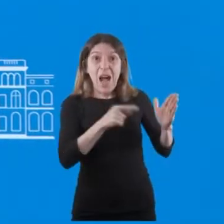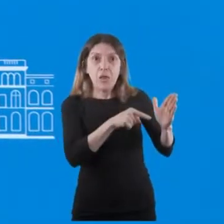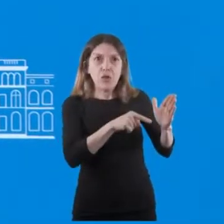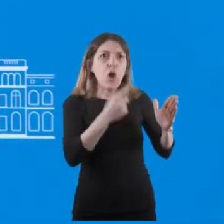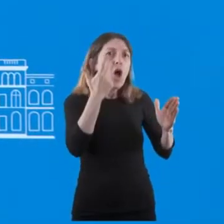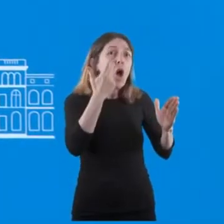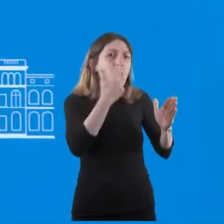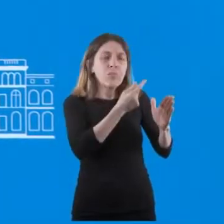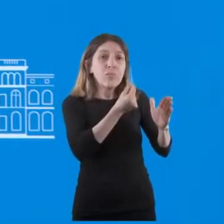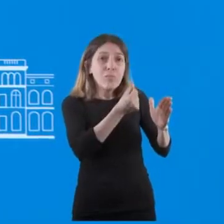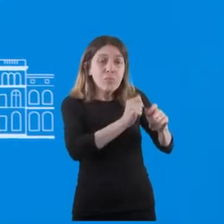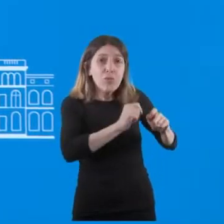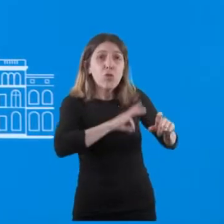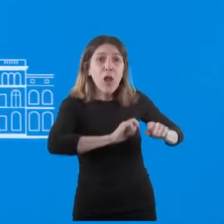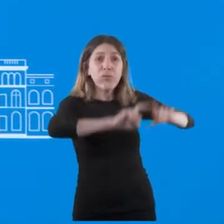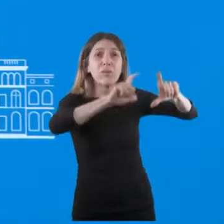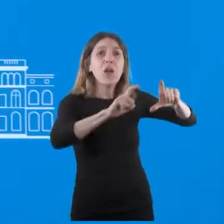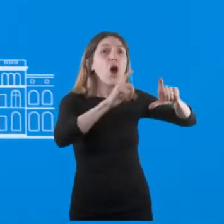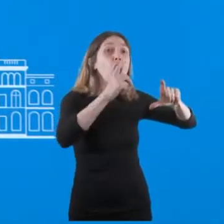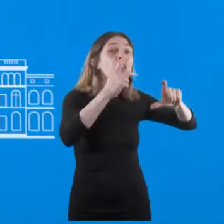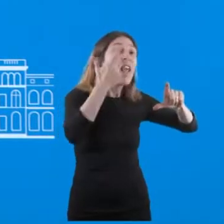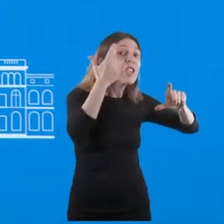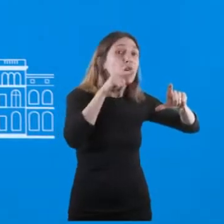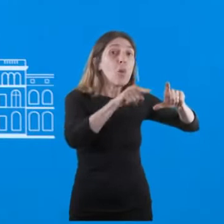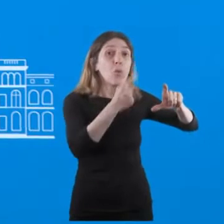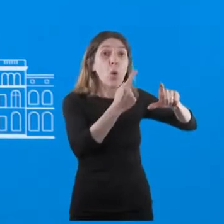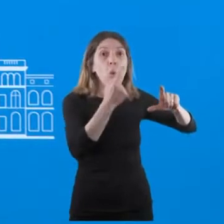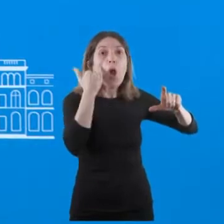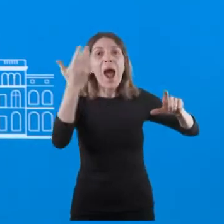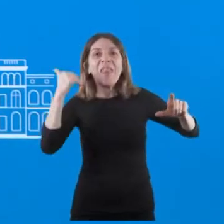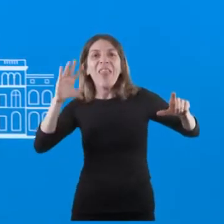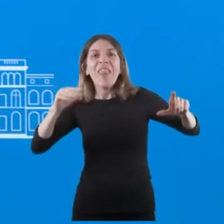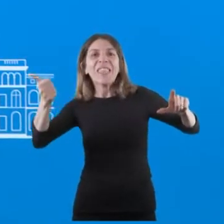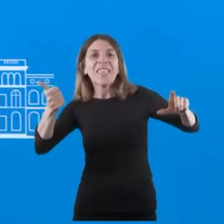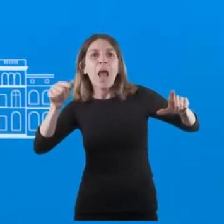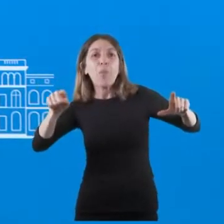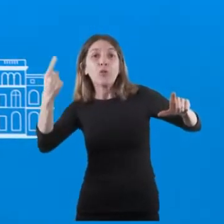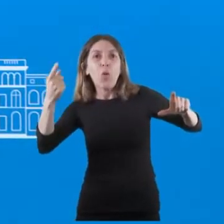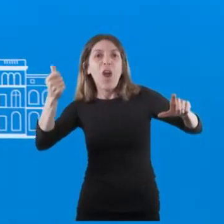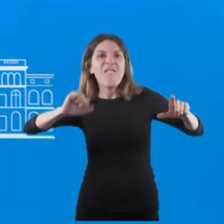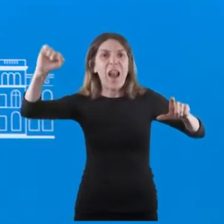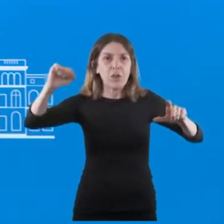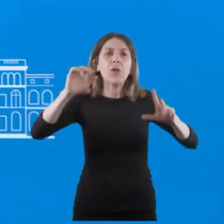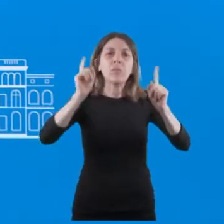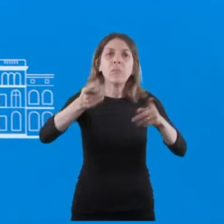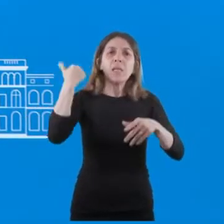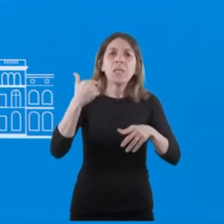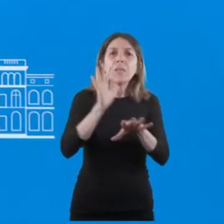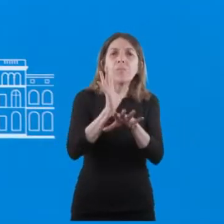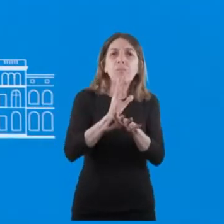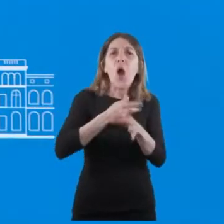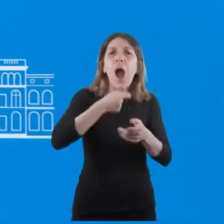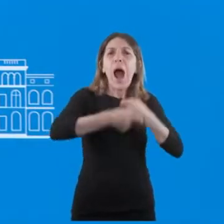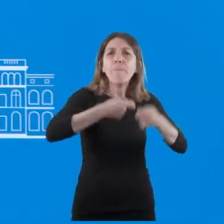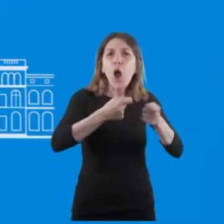.1 versus el 16.1 de la inflación, a marzo los salarios brutos sin los descuentos con aportes promedieron